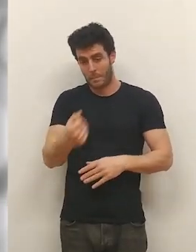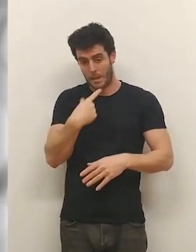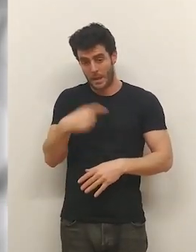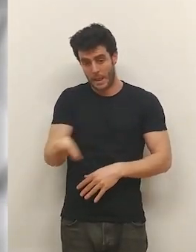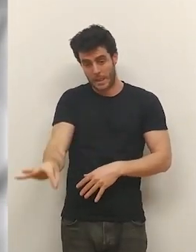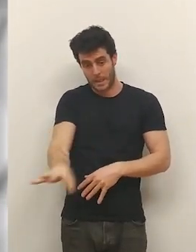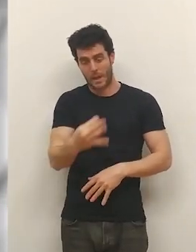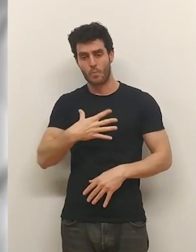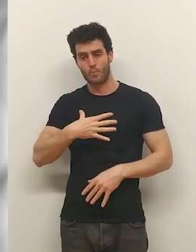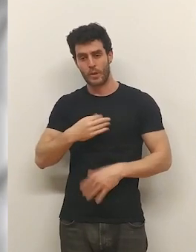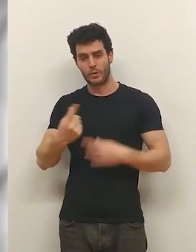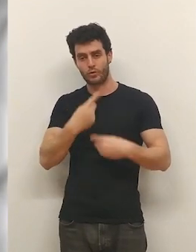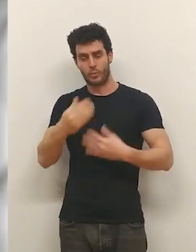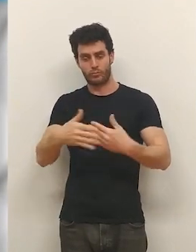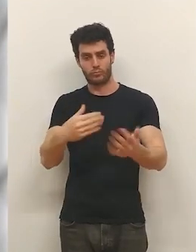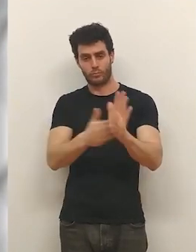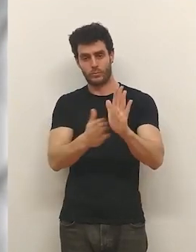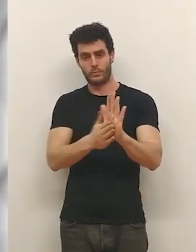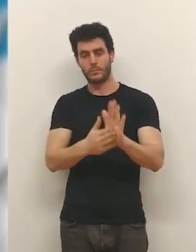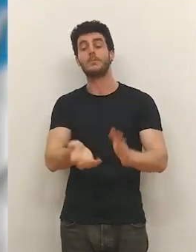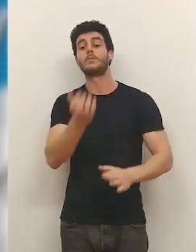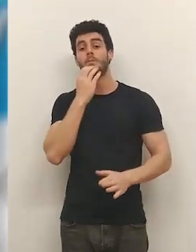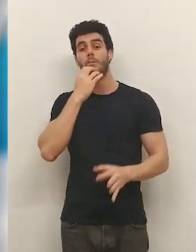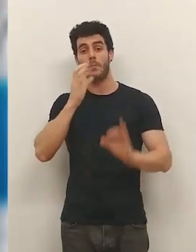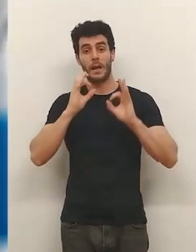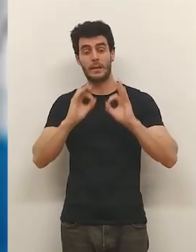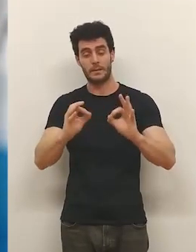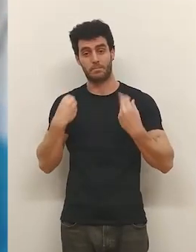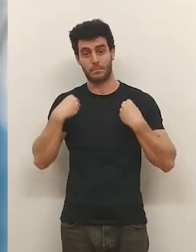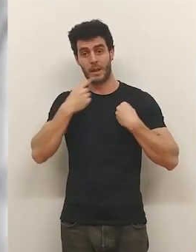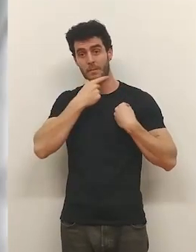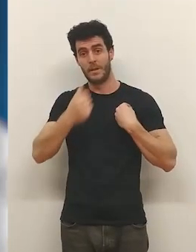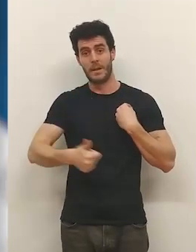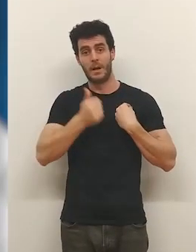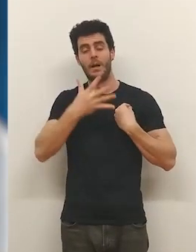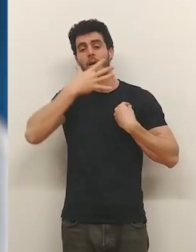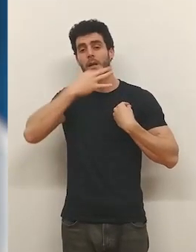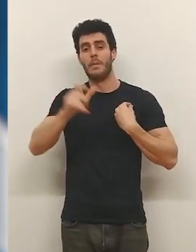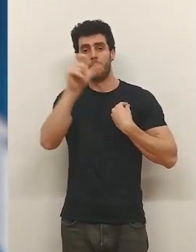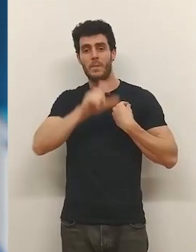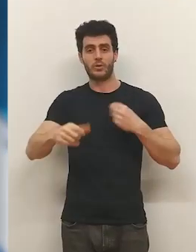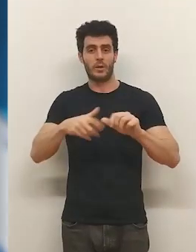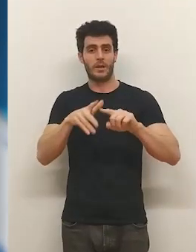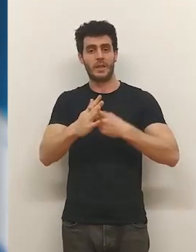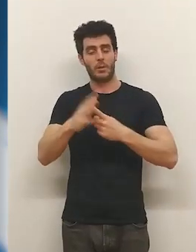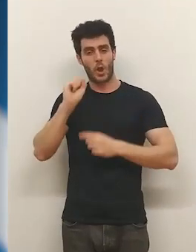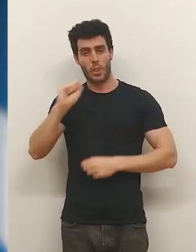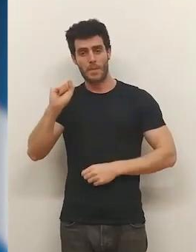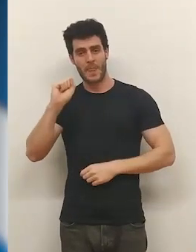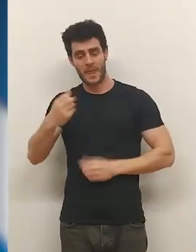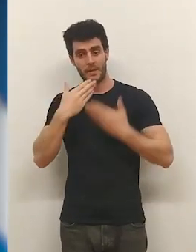simplemente... ...con la palma de la mano. Es sólo un ejemplo de cómo hacer la vida más fácil... ...a las personas en situación de dependencia...